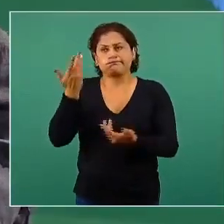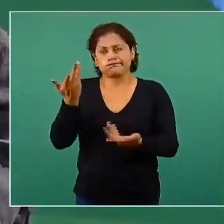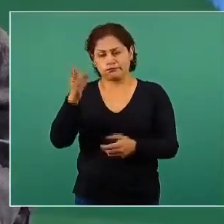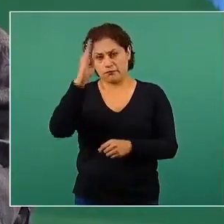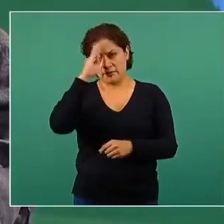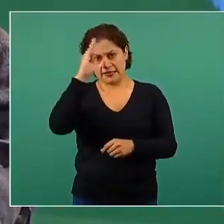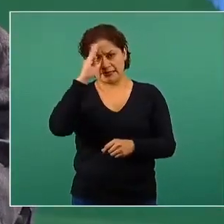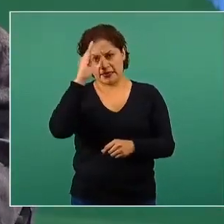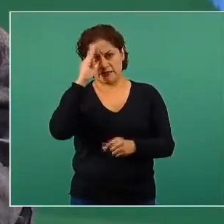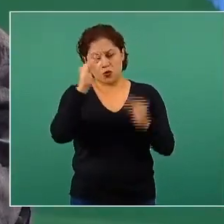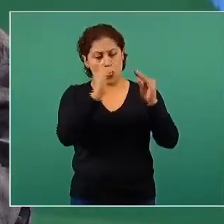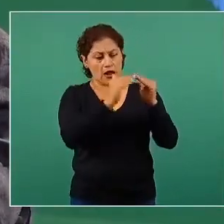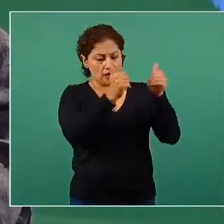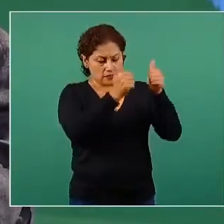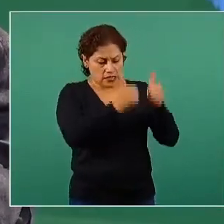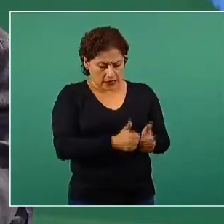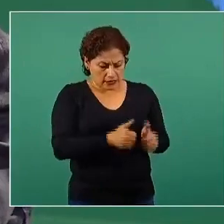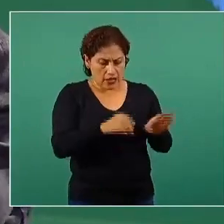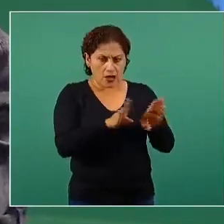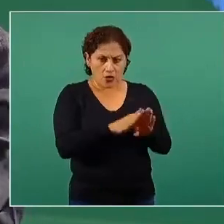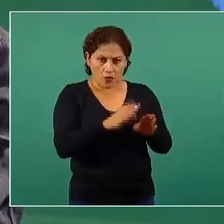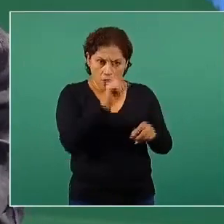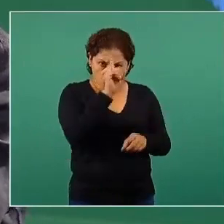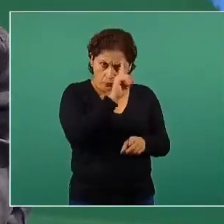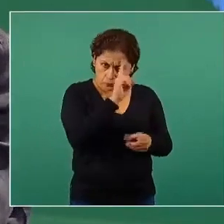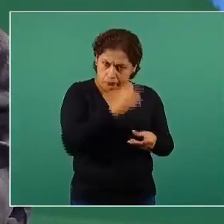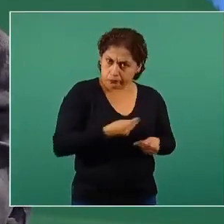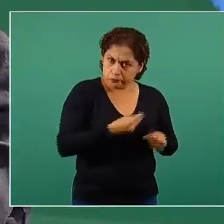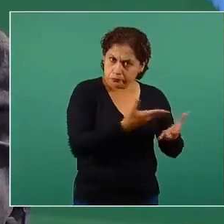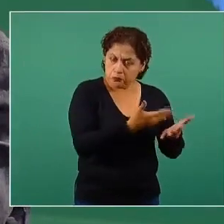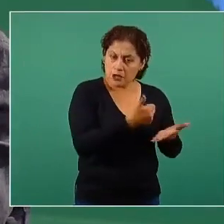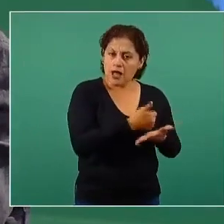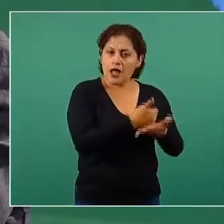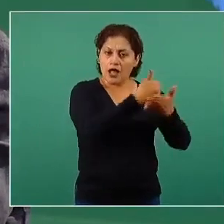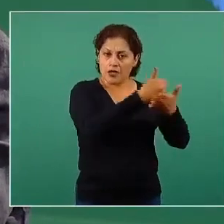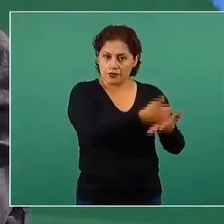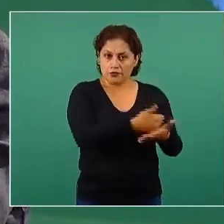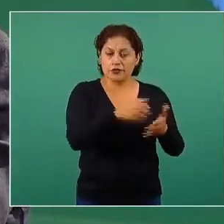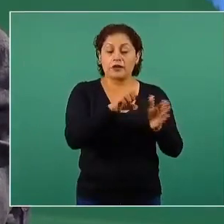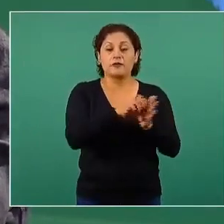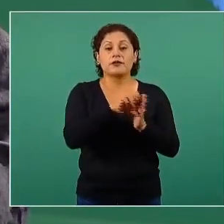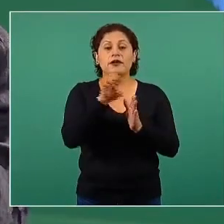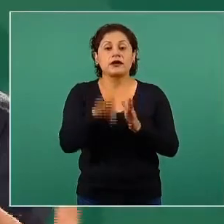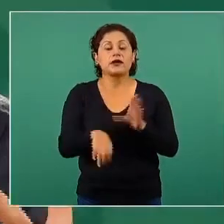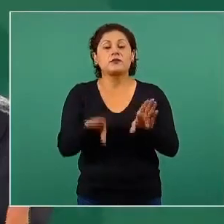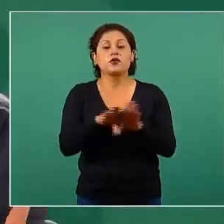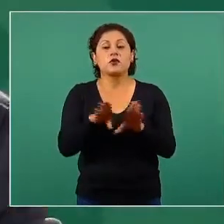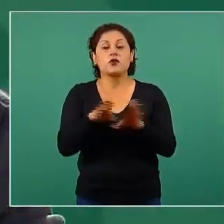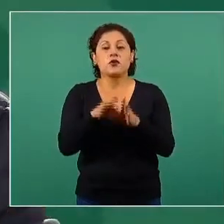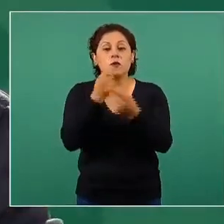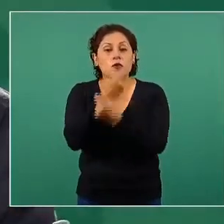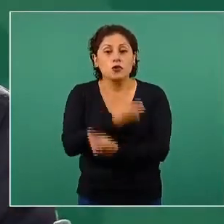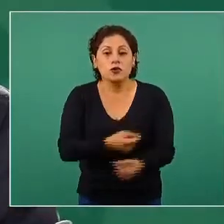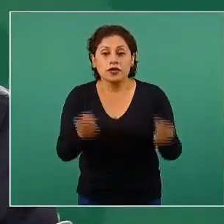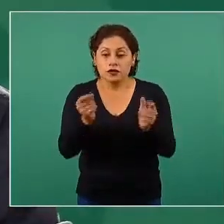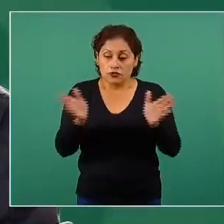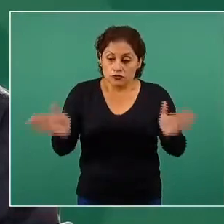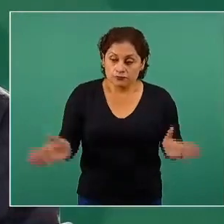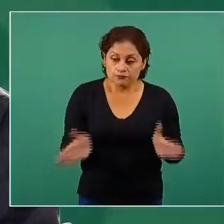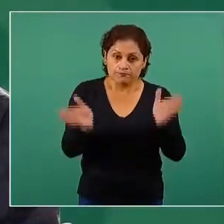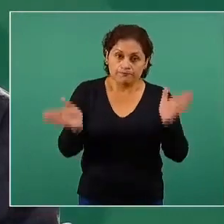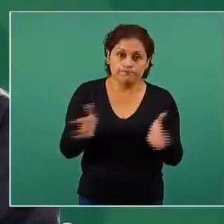y habíamos enfatizado mucho esto de la estimulación a la niñez en las condiciones tan